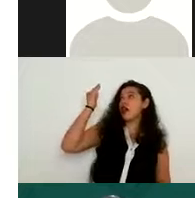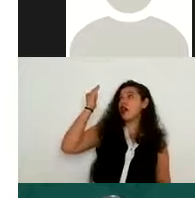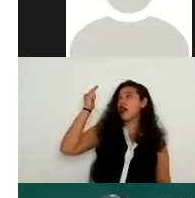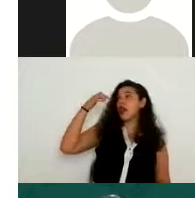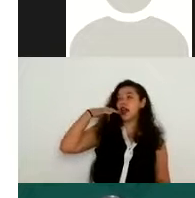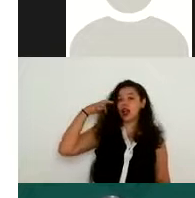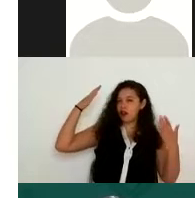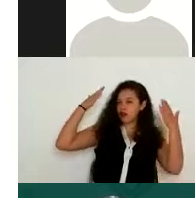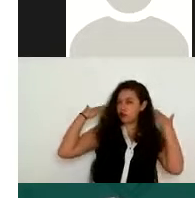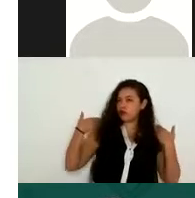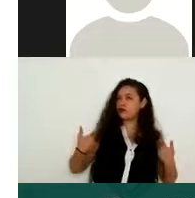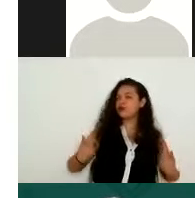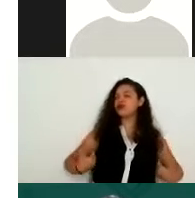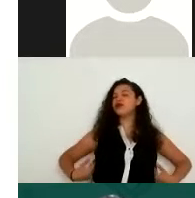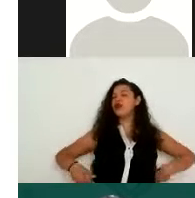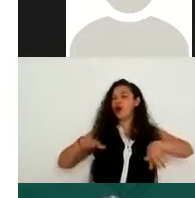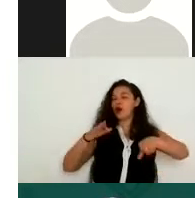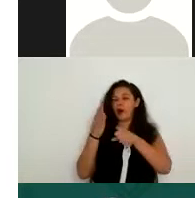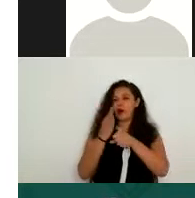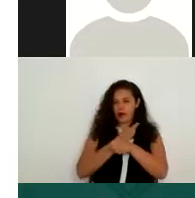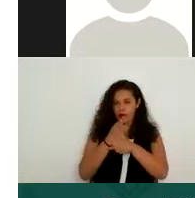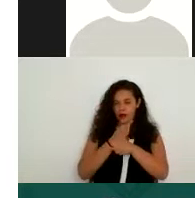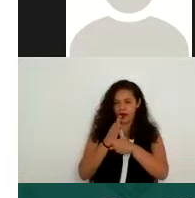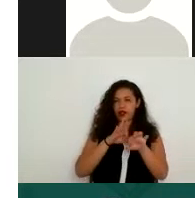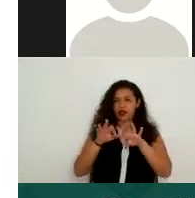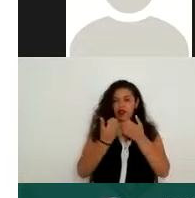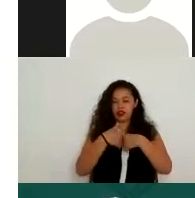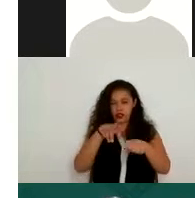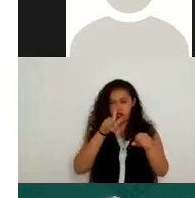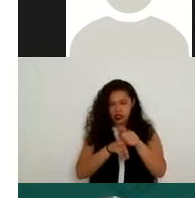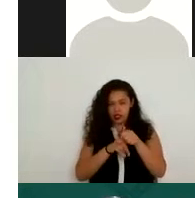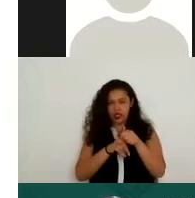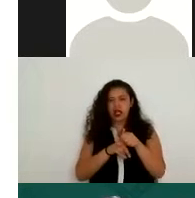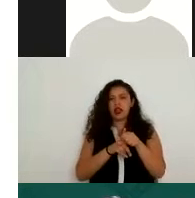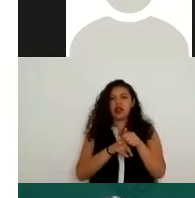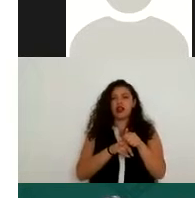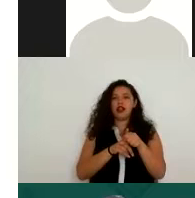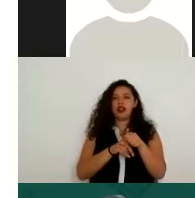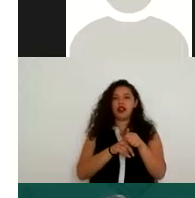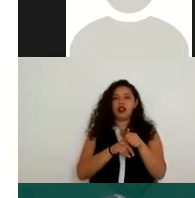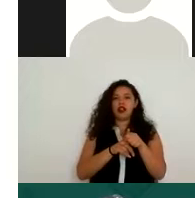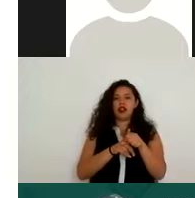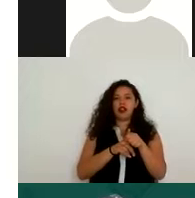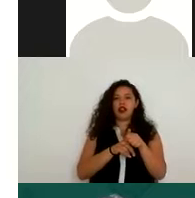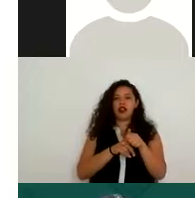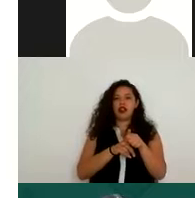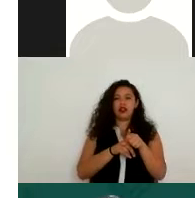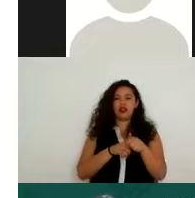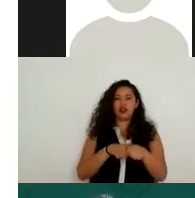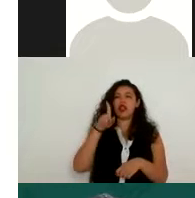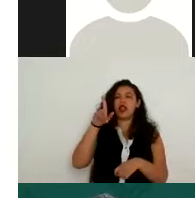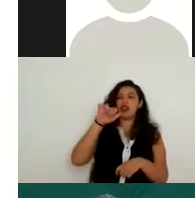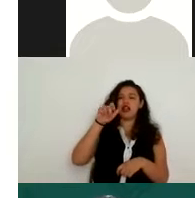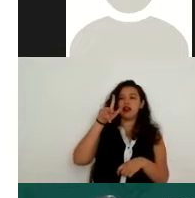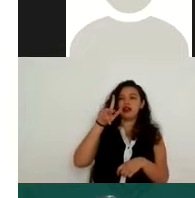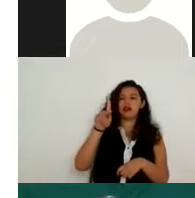de piel morena, es trabajadora social, trabaja en la IAP, Hospital de